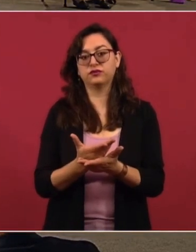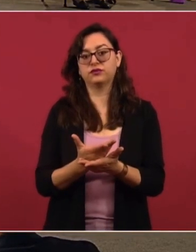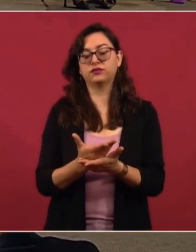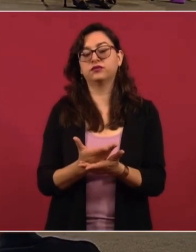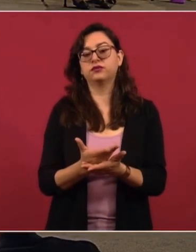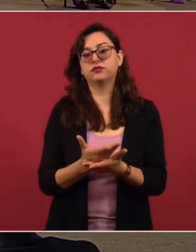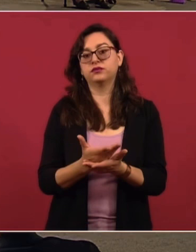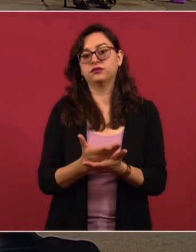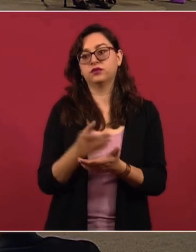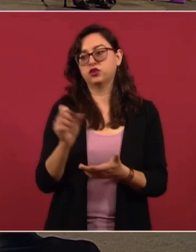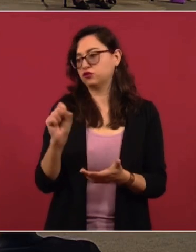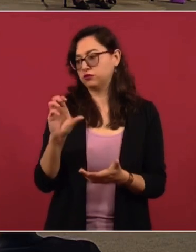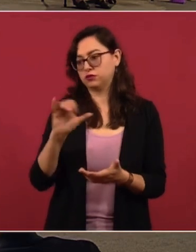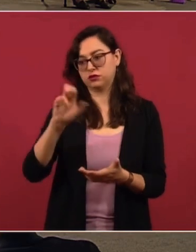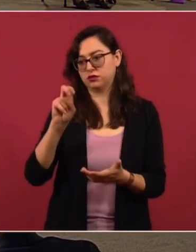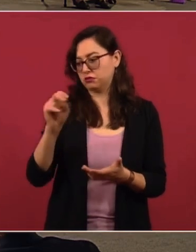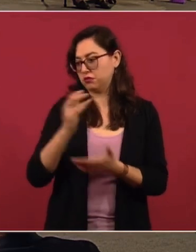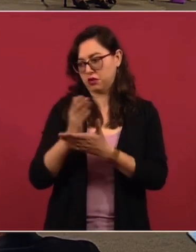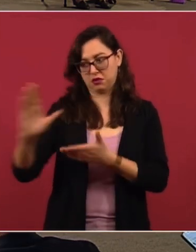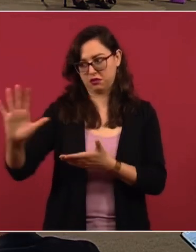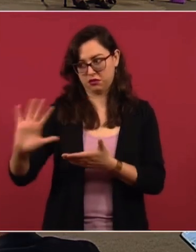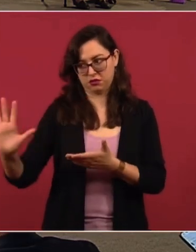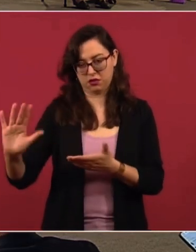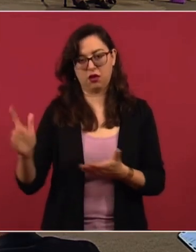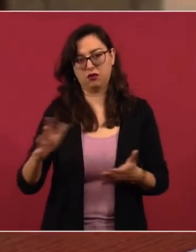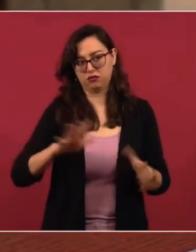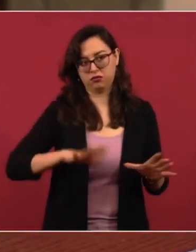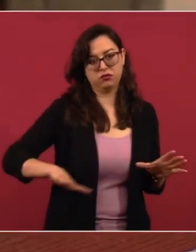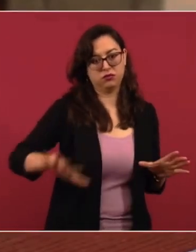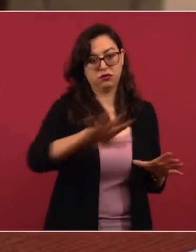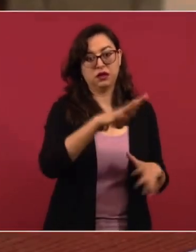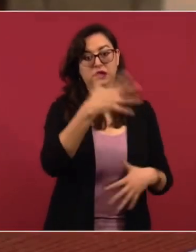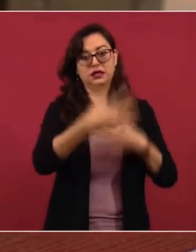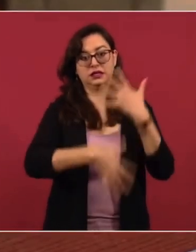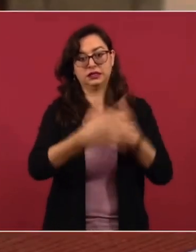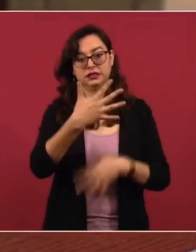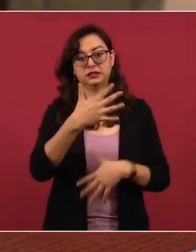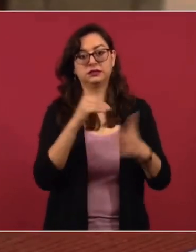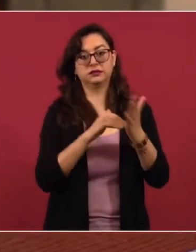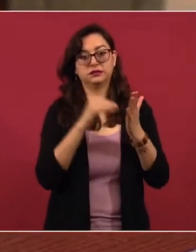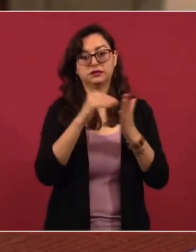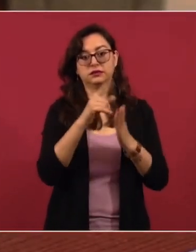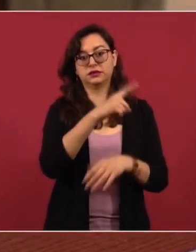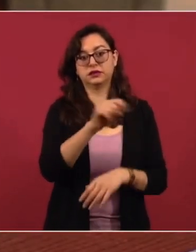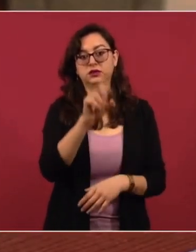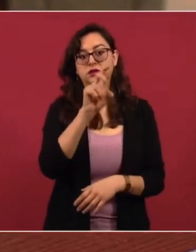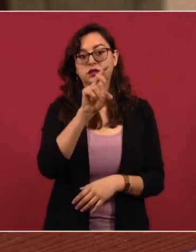los de la Suprema Corte de Justicia de la Nación, 15 millones 133 mil.